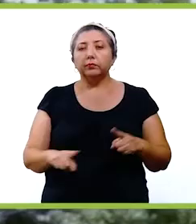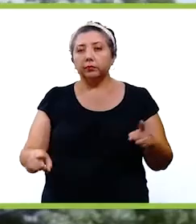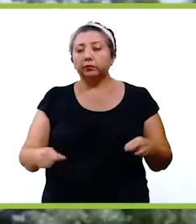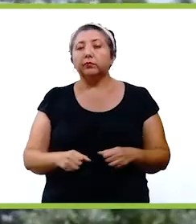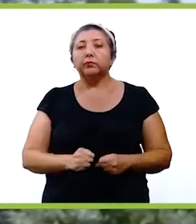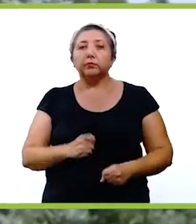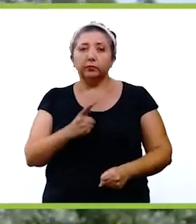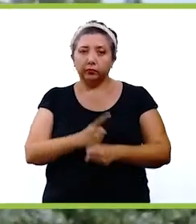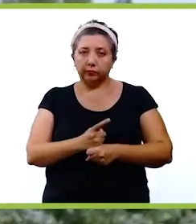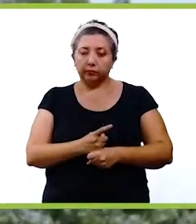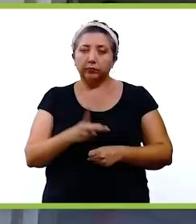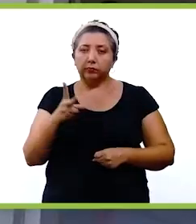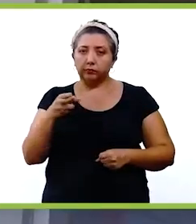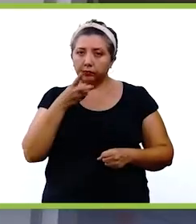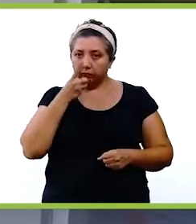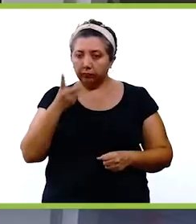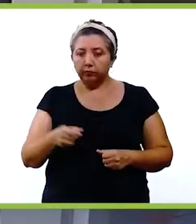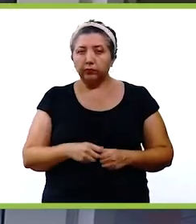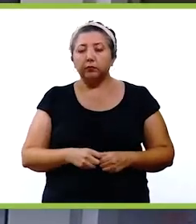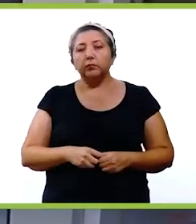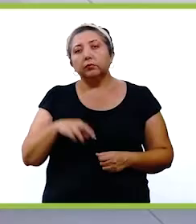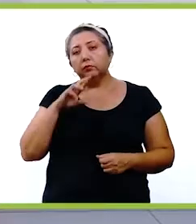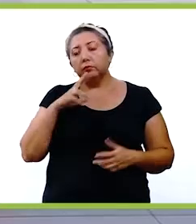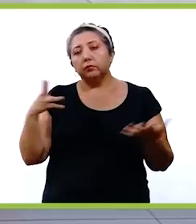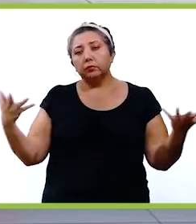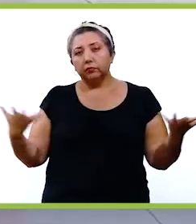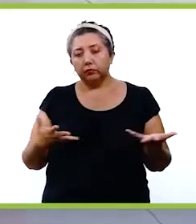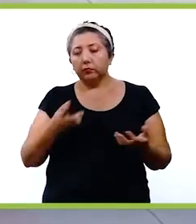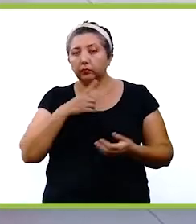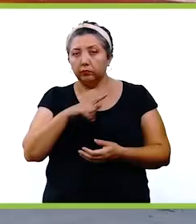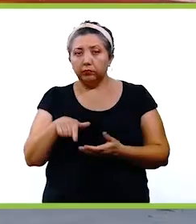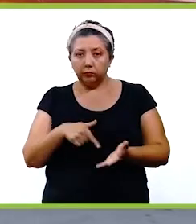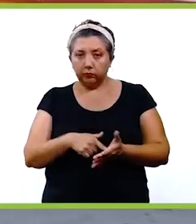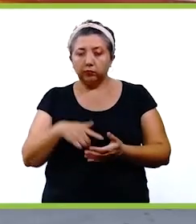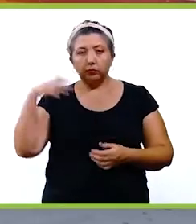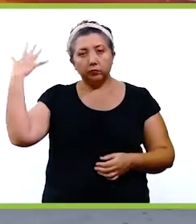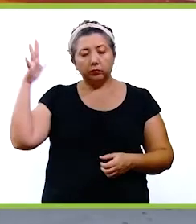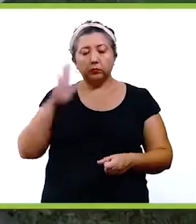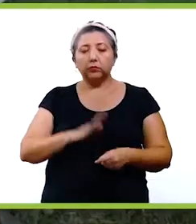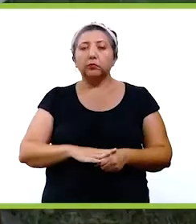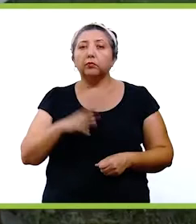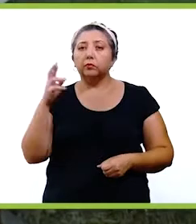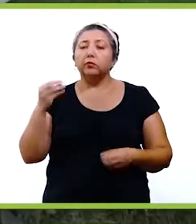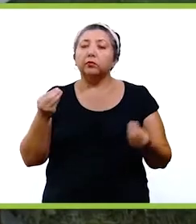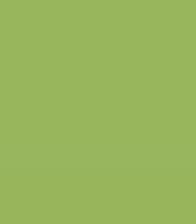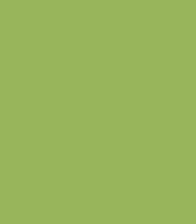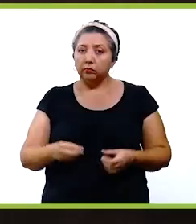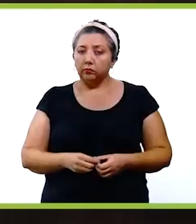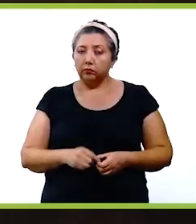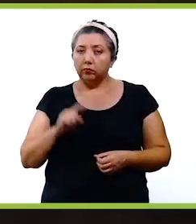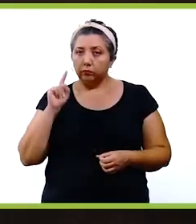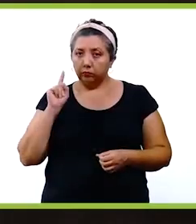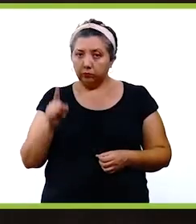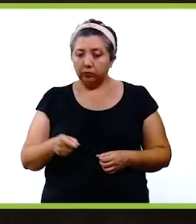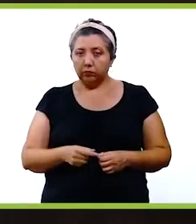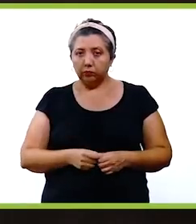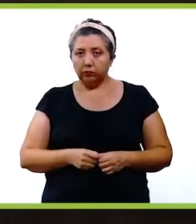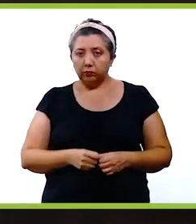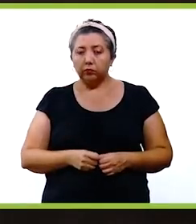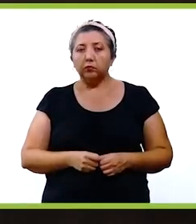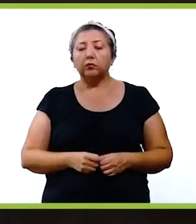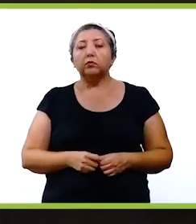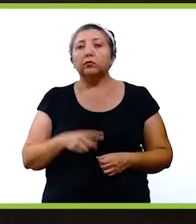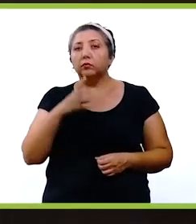en materia de seguridad, obras también por supuesto a lo mejor la creación de un centro del adulto mayor, que hay muchos adultos mayores ahí en